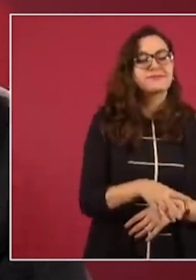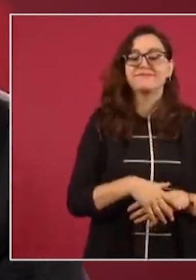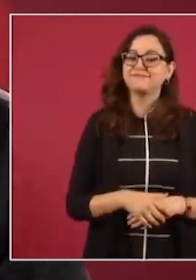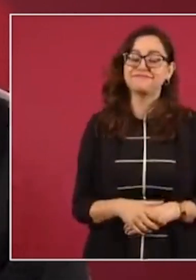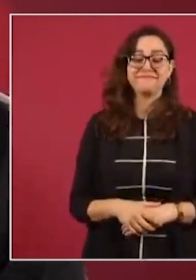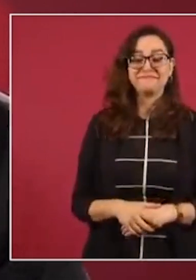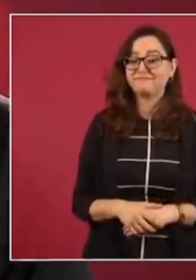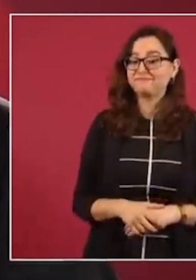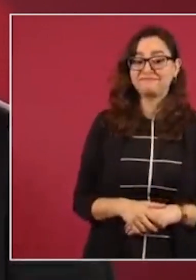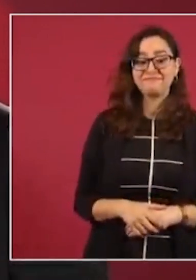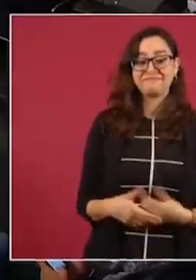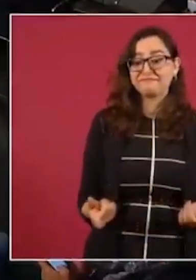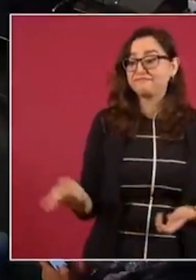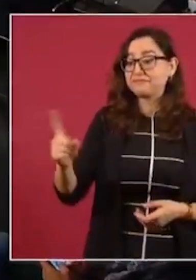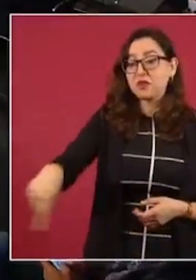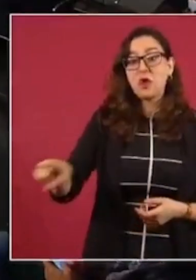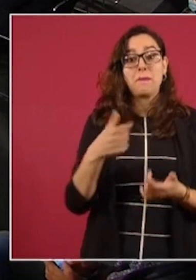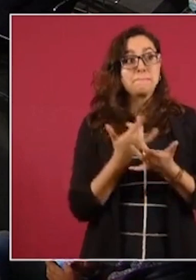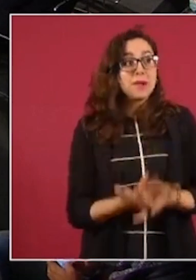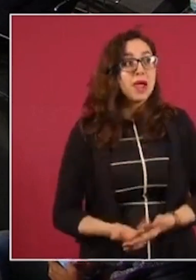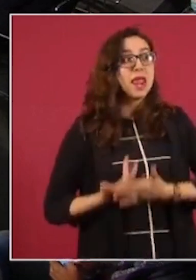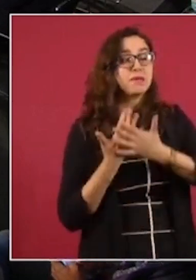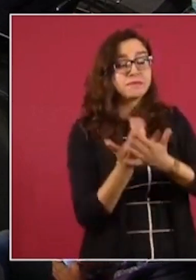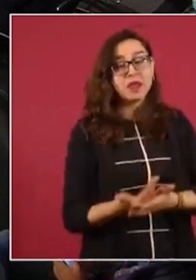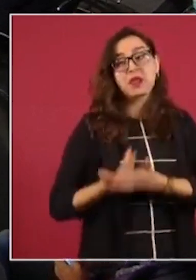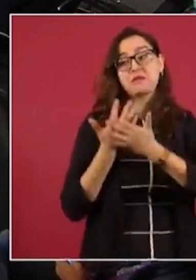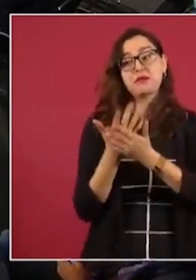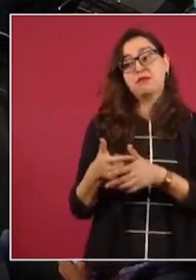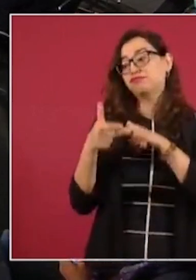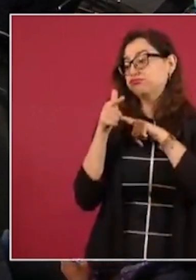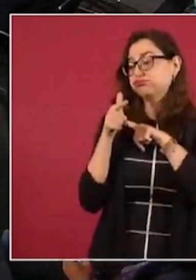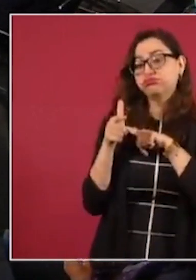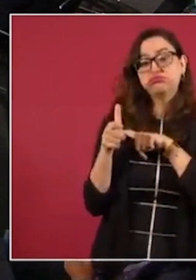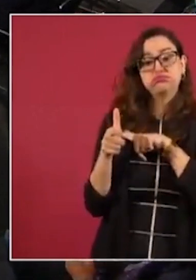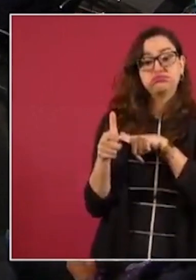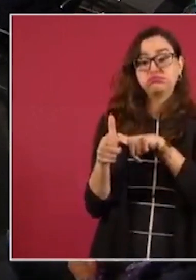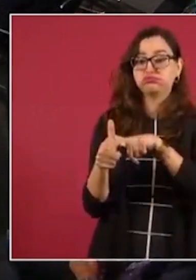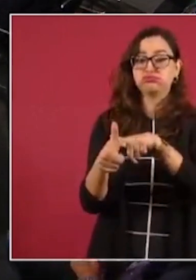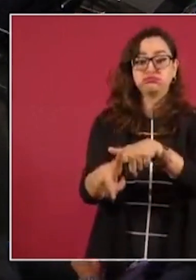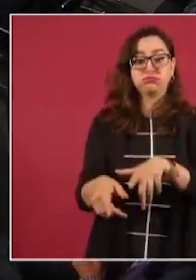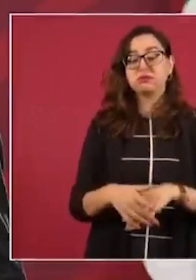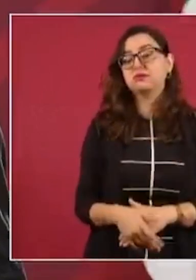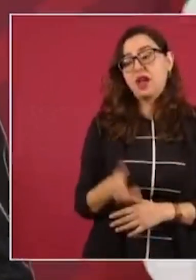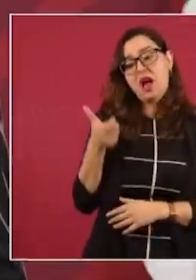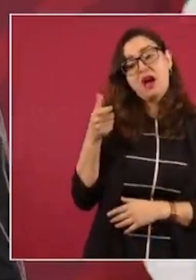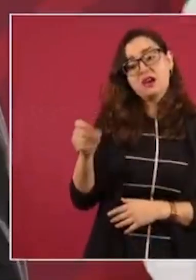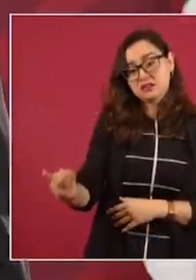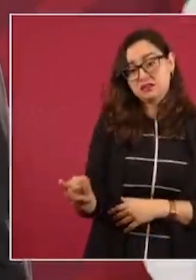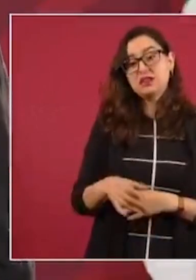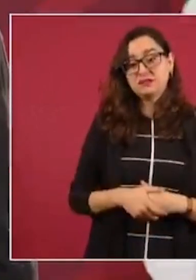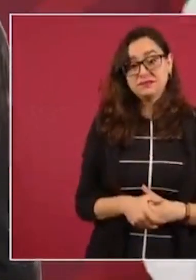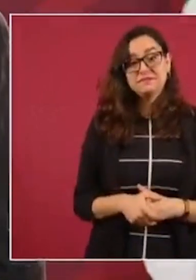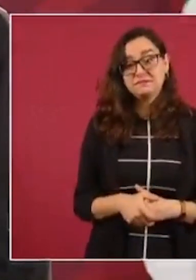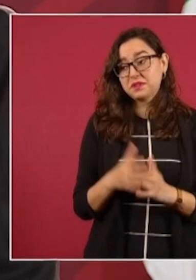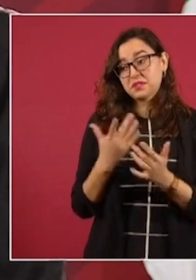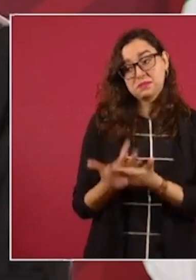tiempo frotándose las manos y no puede haber pleito porque